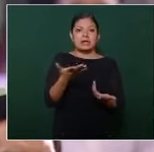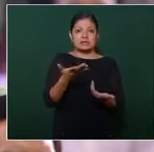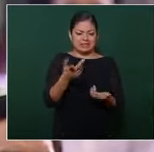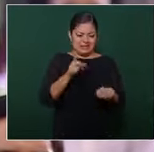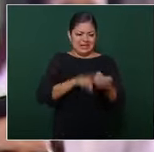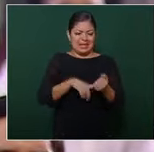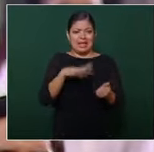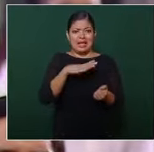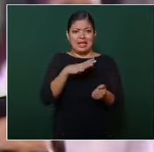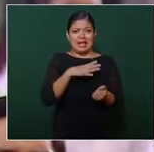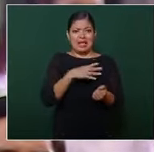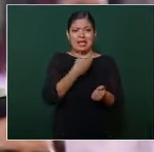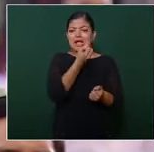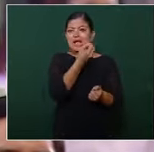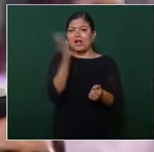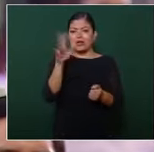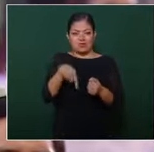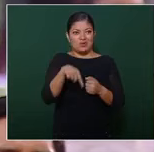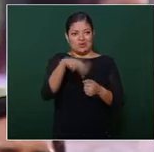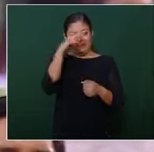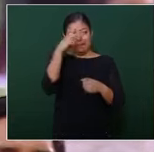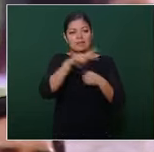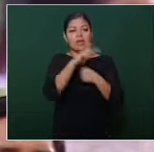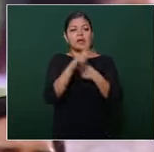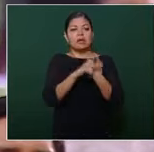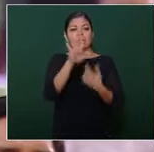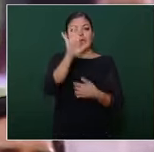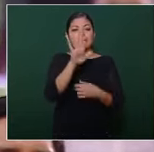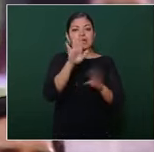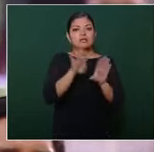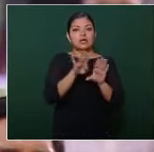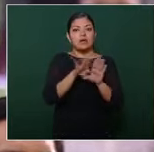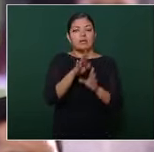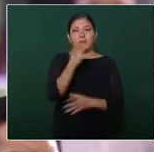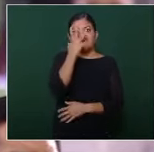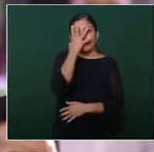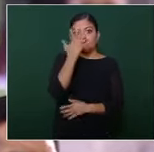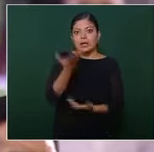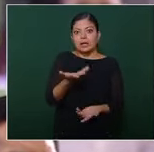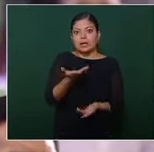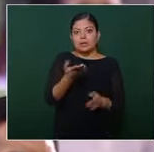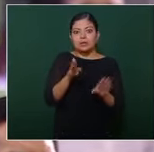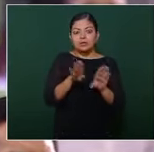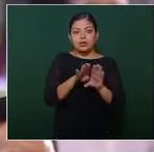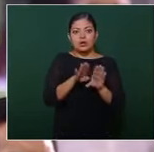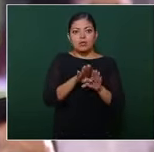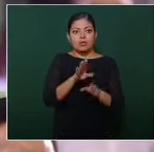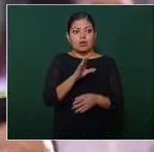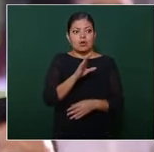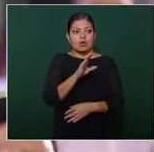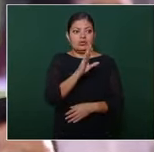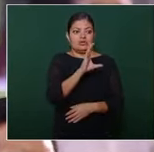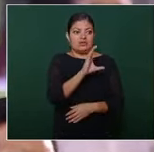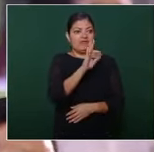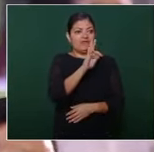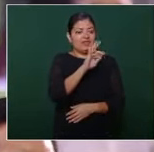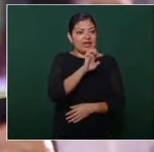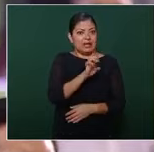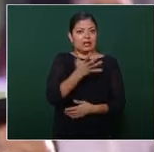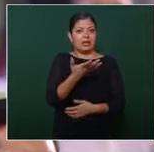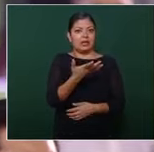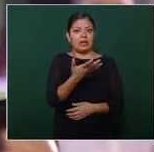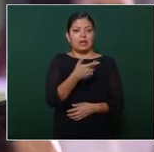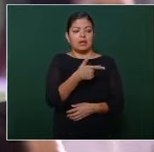medios en nuestro país que les da como vergüenza defender a la CFE y a Pemex presidente ¿por qué pasa